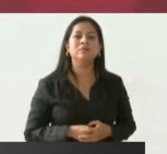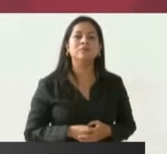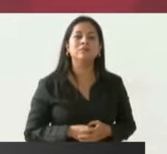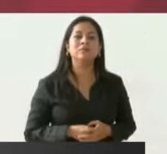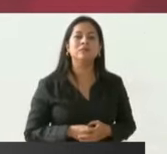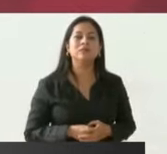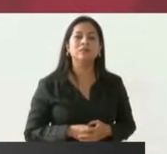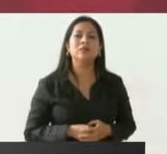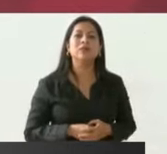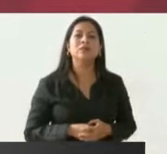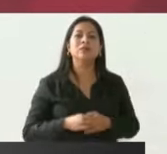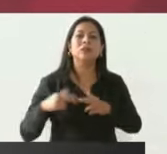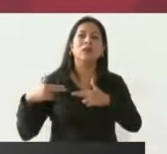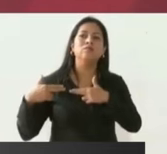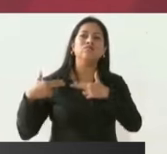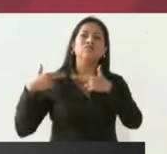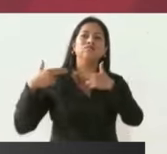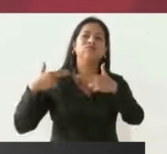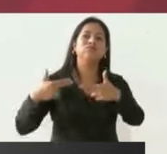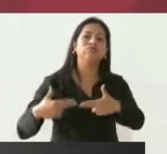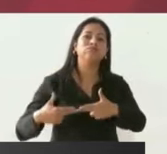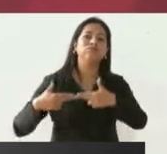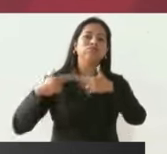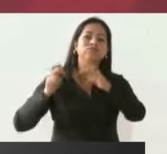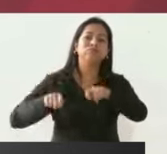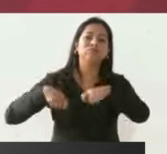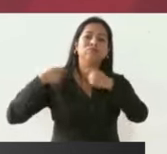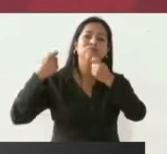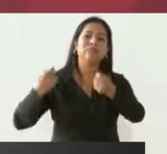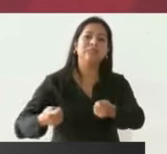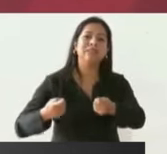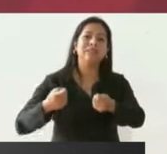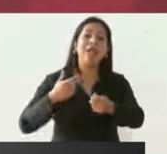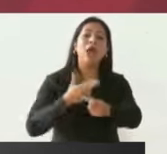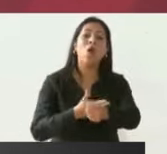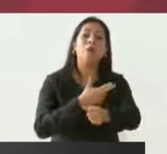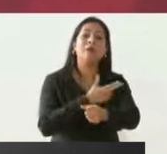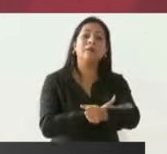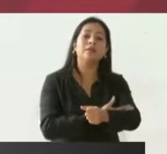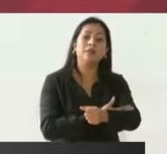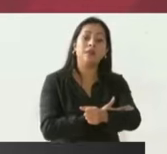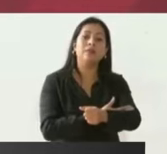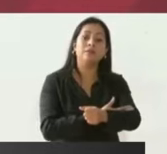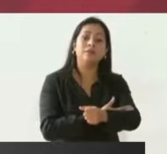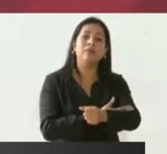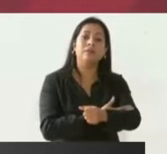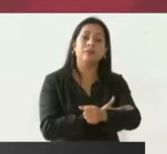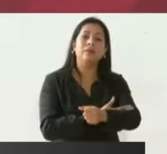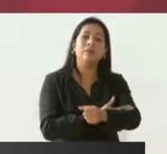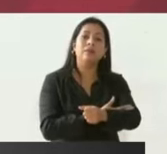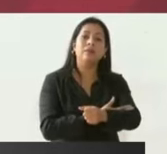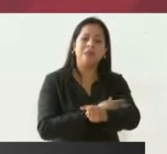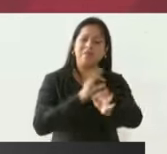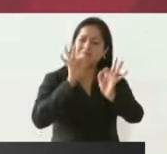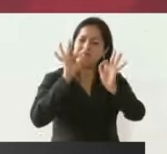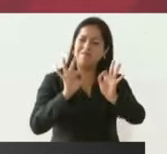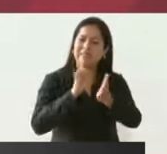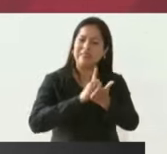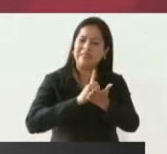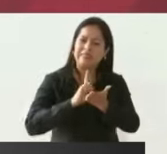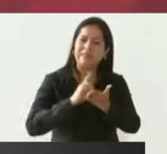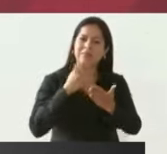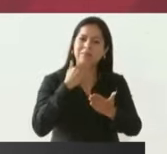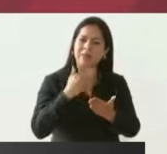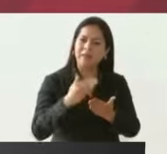nos heredaron nuestros antepasados la honestidad la rectitud es